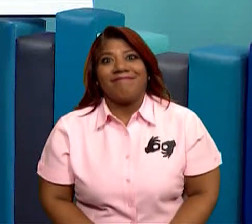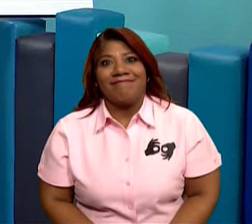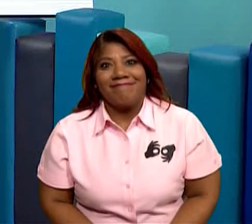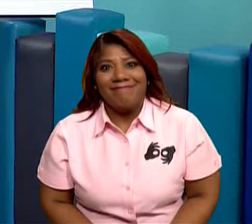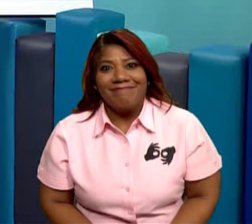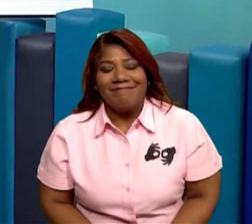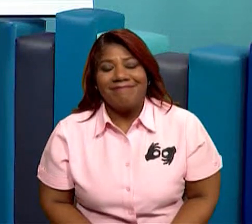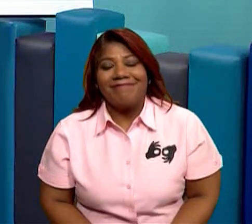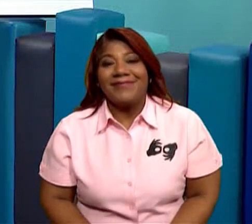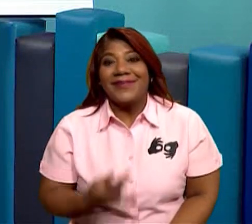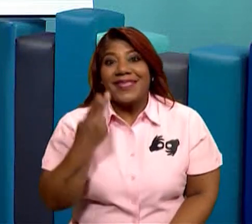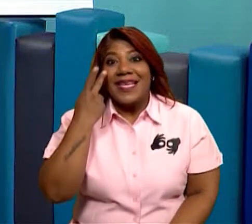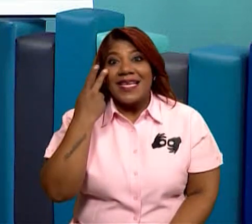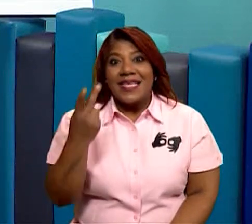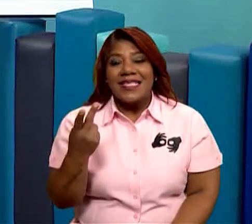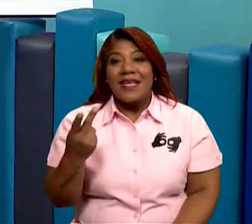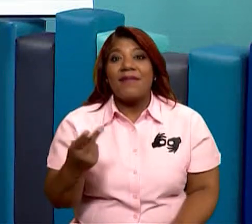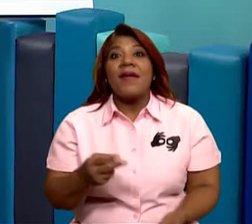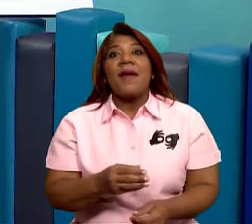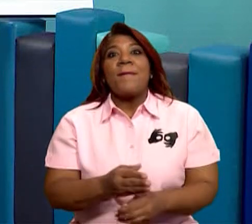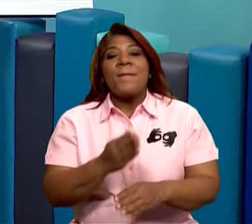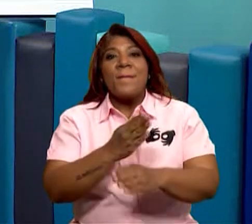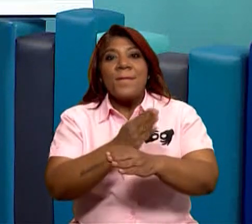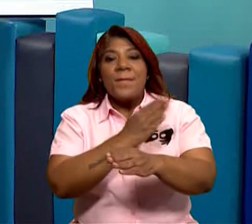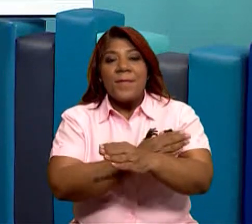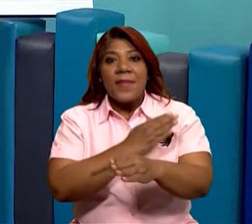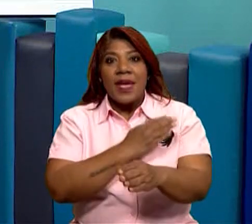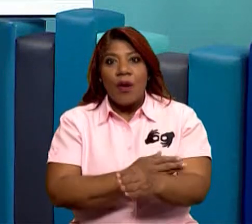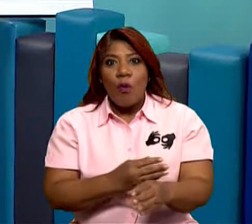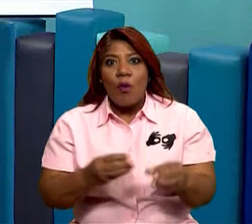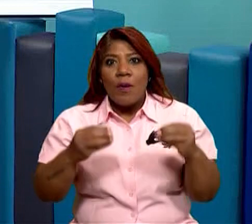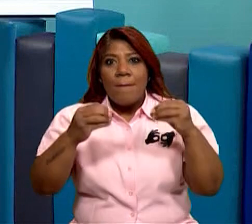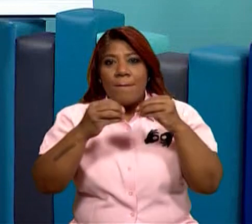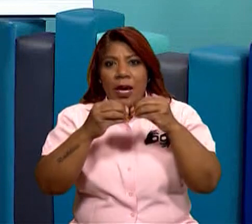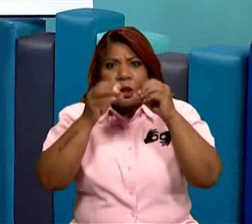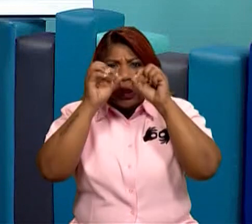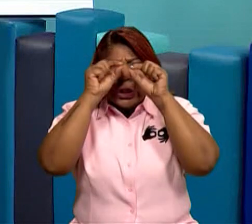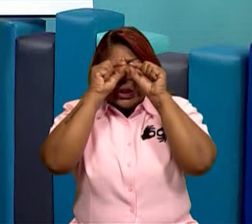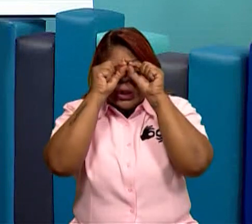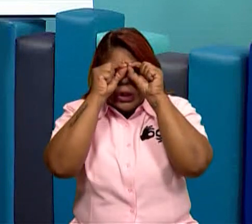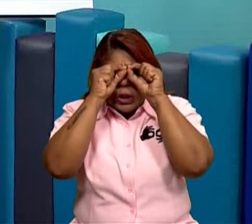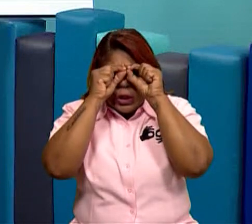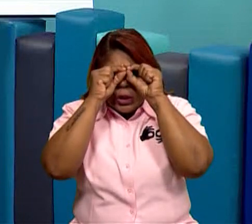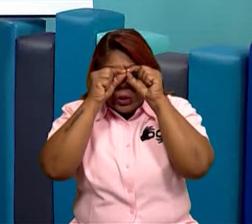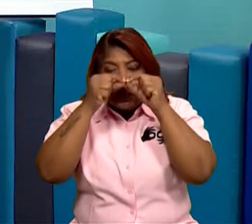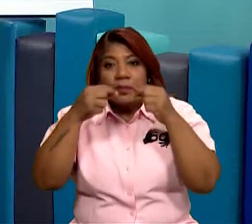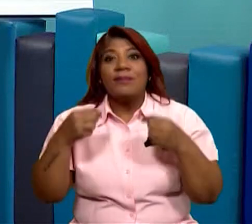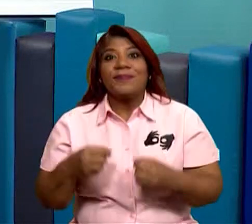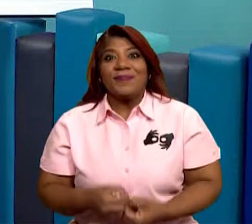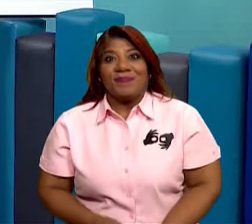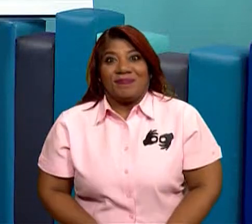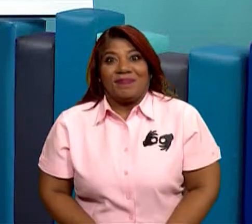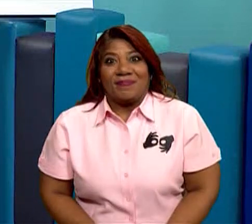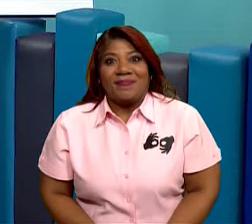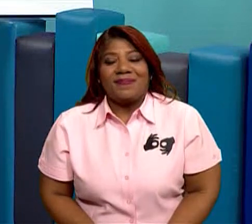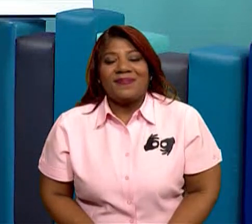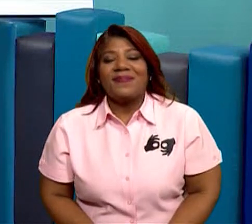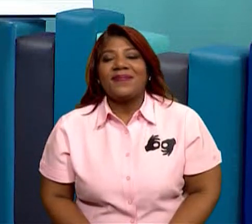a mayor profundidad los objetos más pequeños. Y me imagino que al hacer esto, Anton,